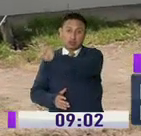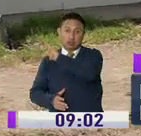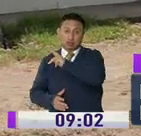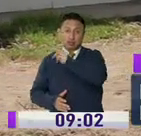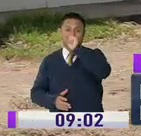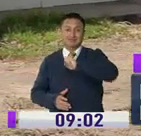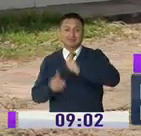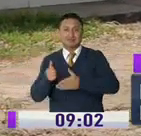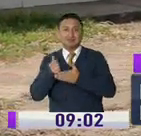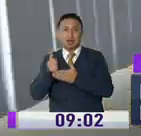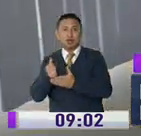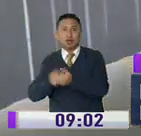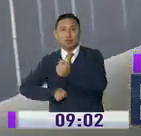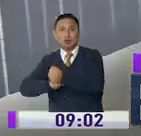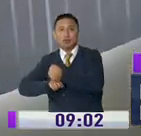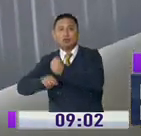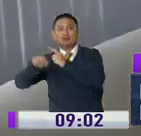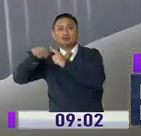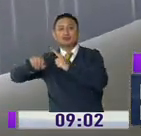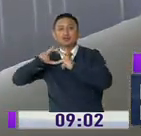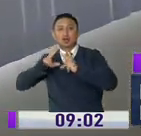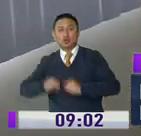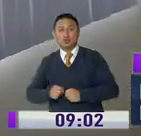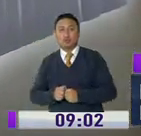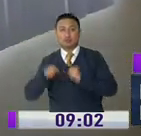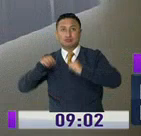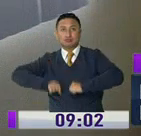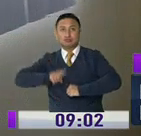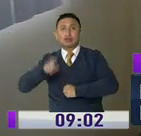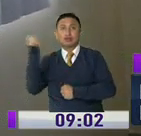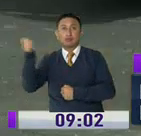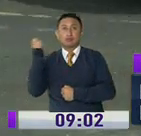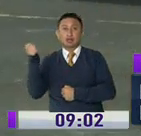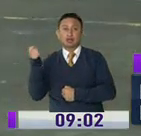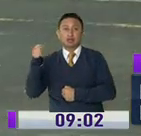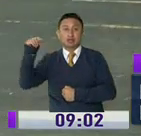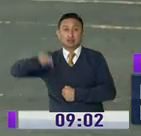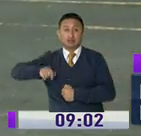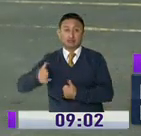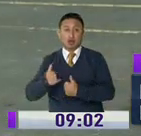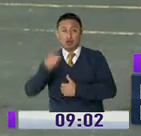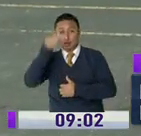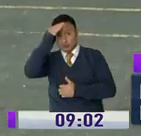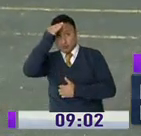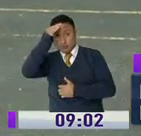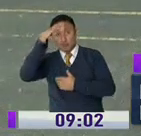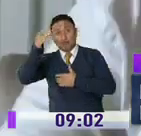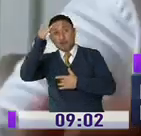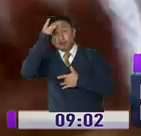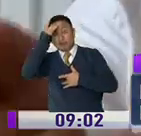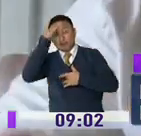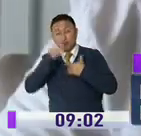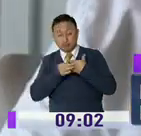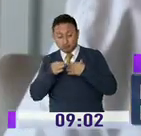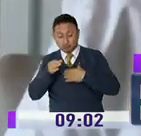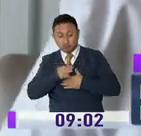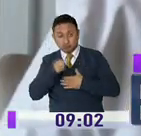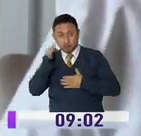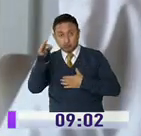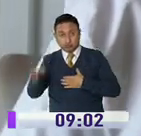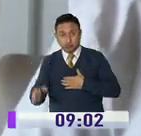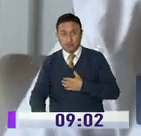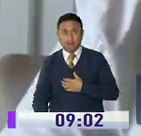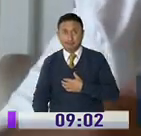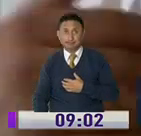como parte de infraestructura de apoyo al sistema de salud para atender la emergencia sanitaria desatada por el COVID-19. Detalles que hay que